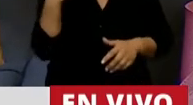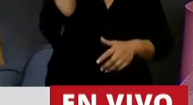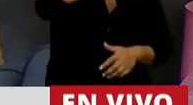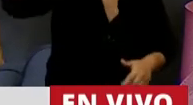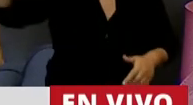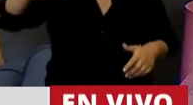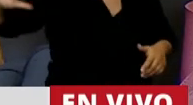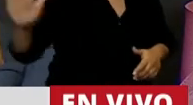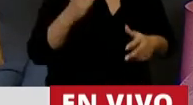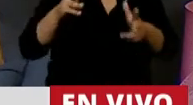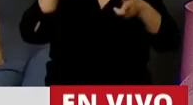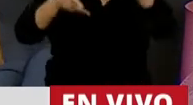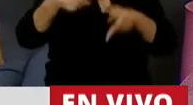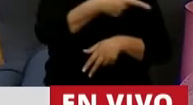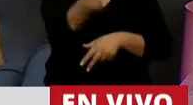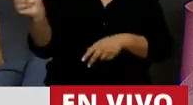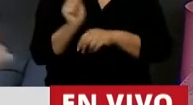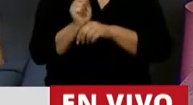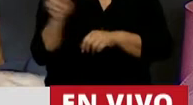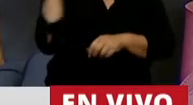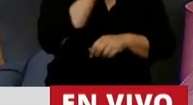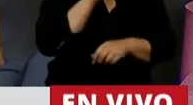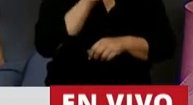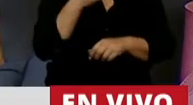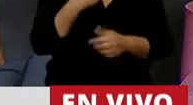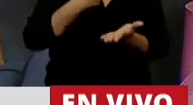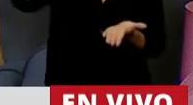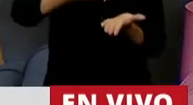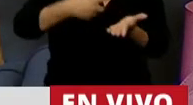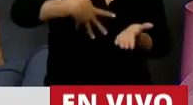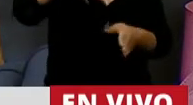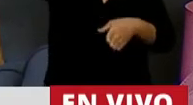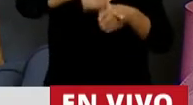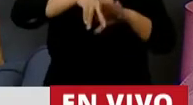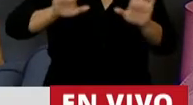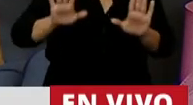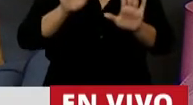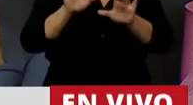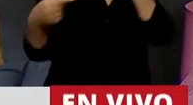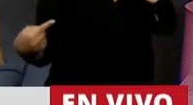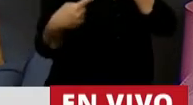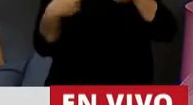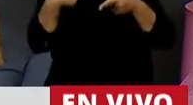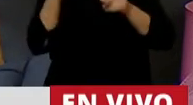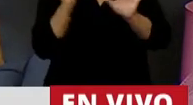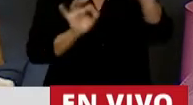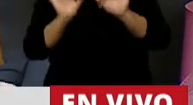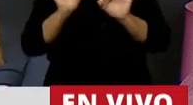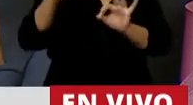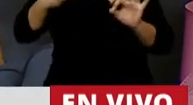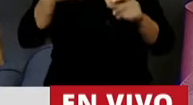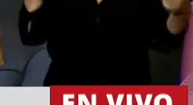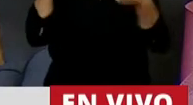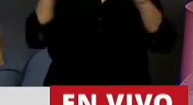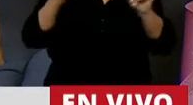hijas, a todas. A las mujeres que decidieron no continuar con un embarazo porque no era compatible con su proyecto de vida. Y seguramente